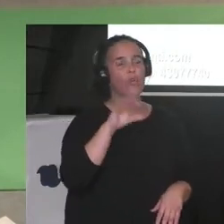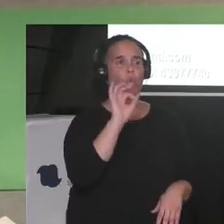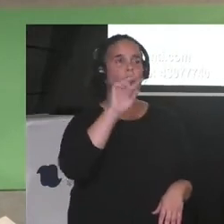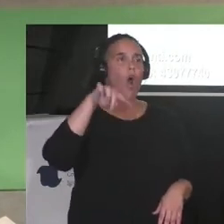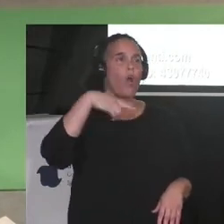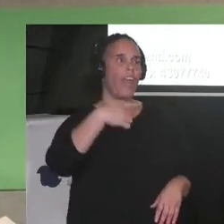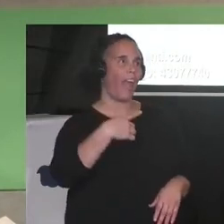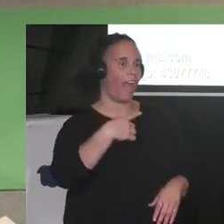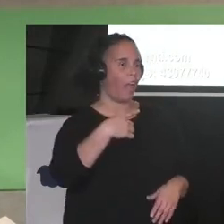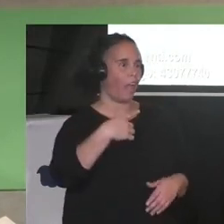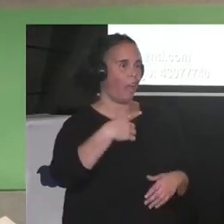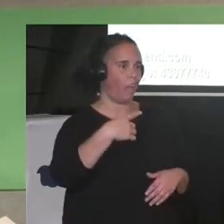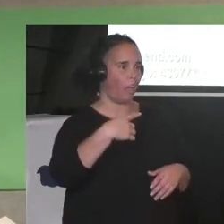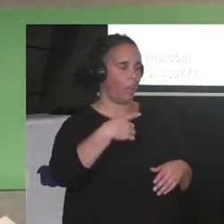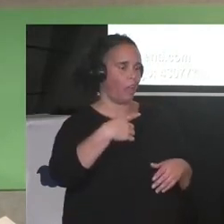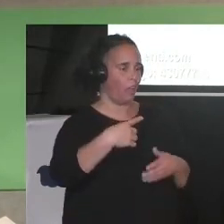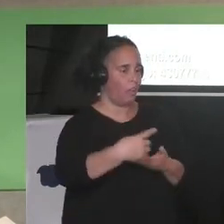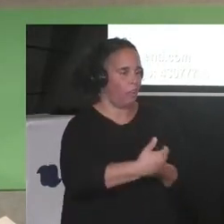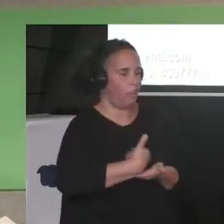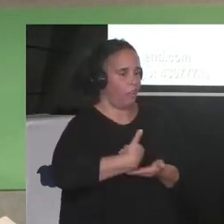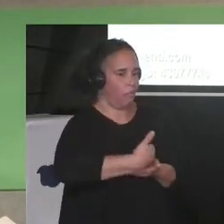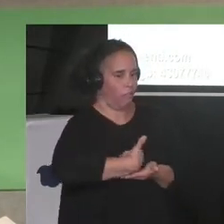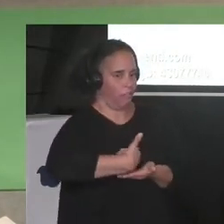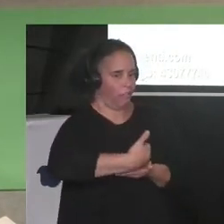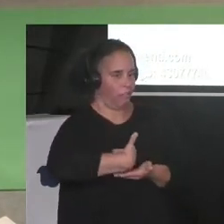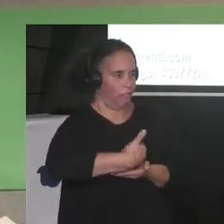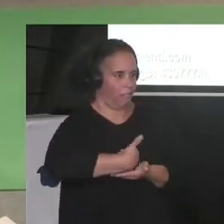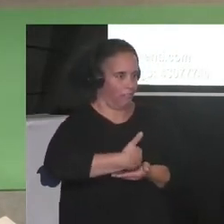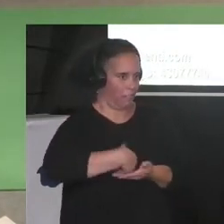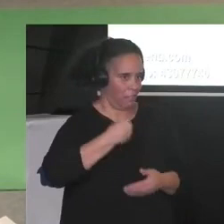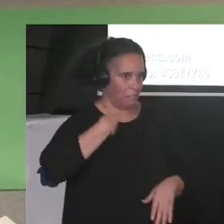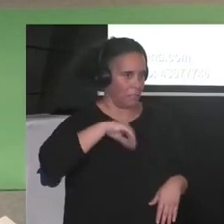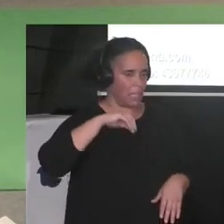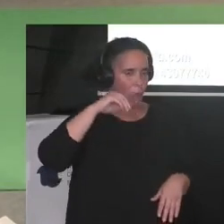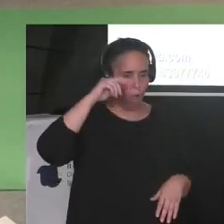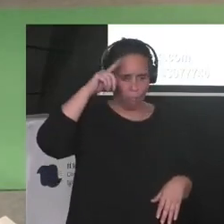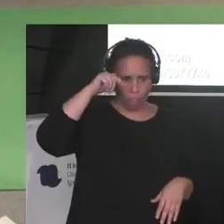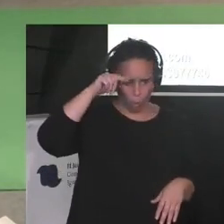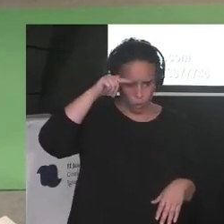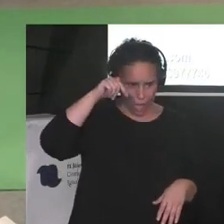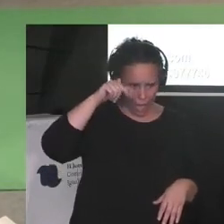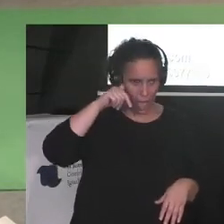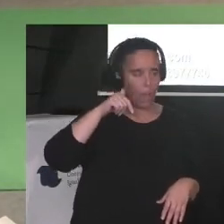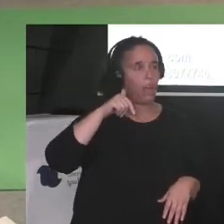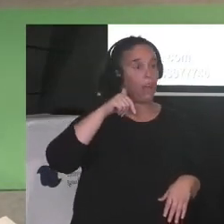No olvidemos nunca que en la tragedia de Ceuta la heroína fue la chica de la Cruz Roja.